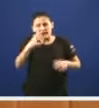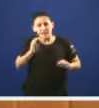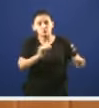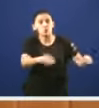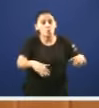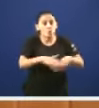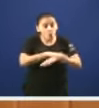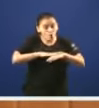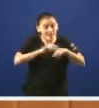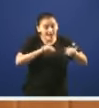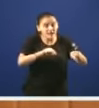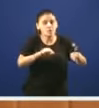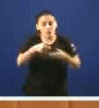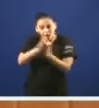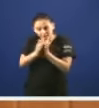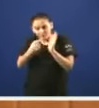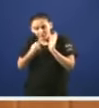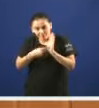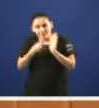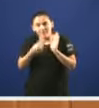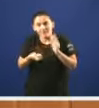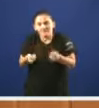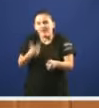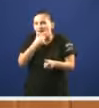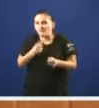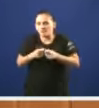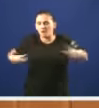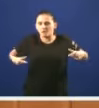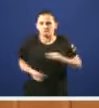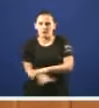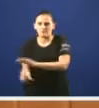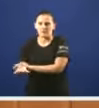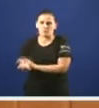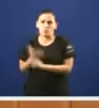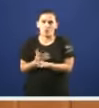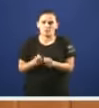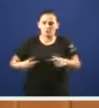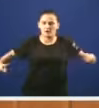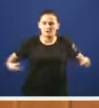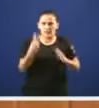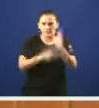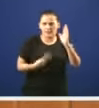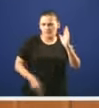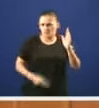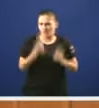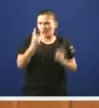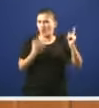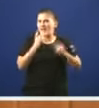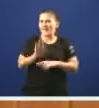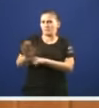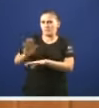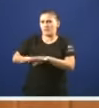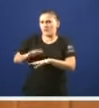gobernos e están as actas as que favoreceron esa implantación do xogo vou leer apenas uns exemplos para non